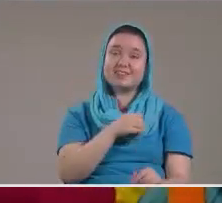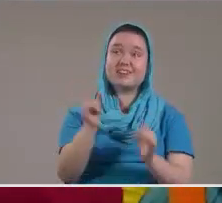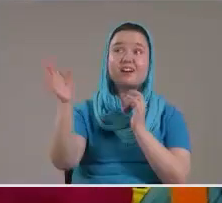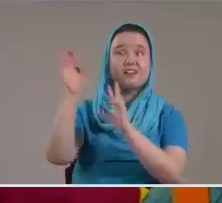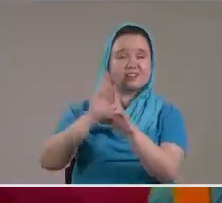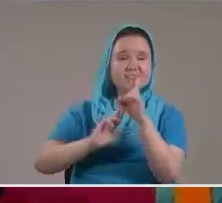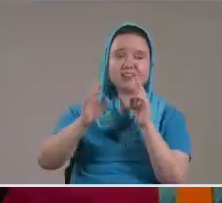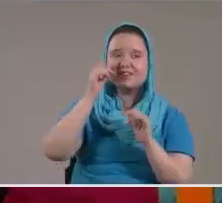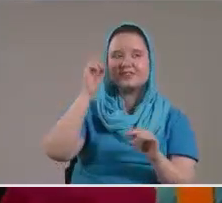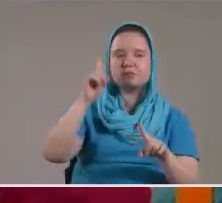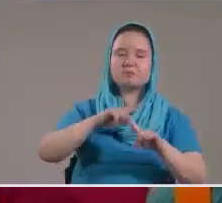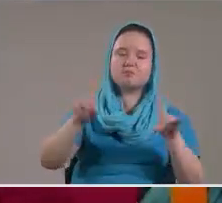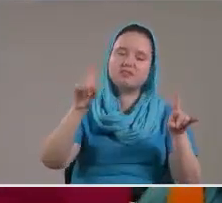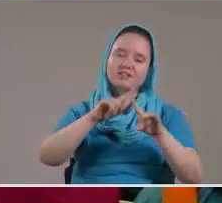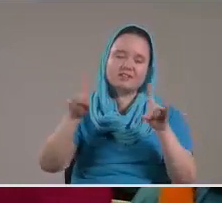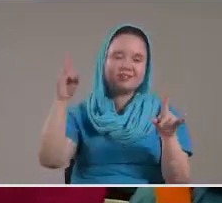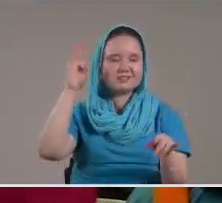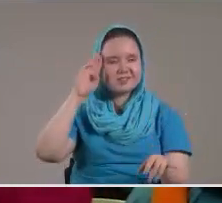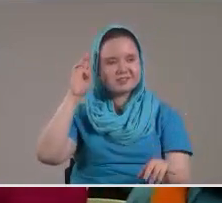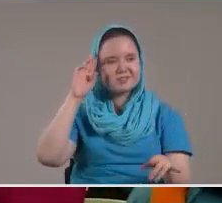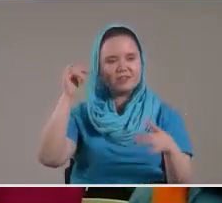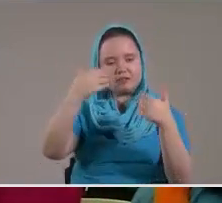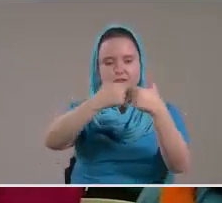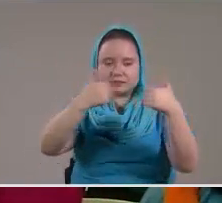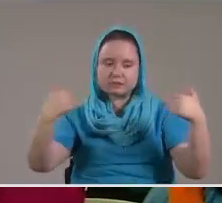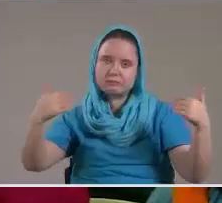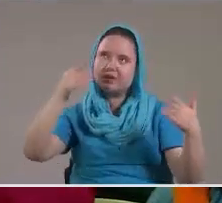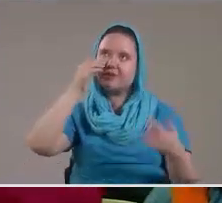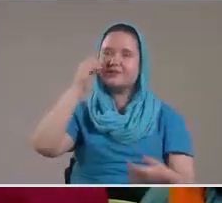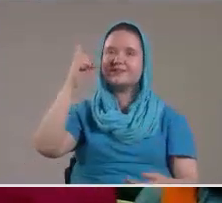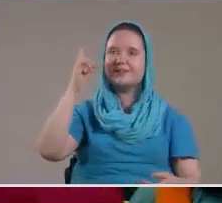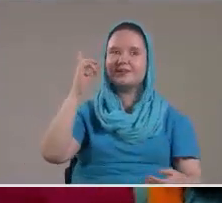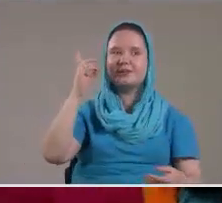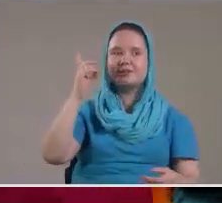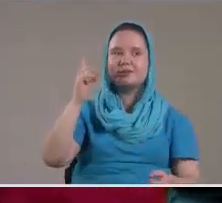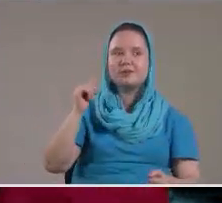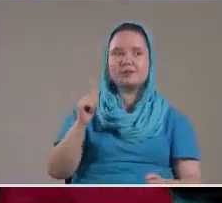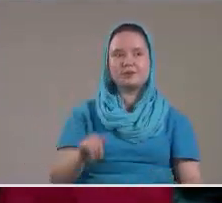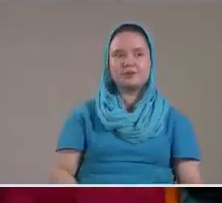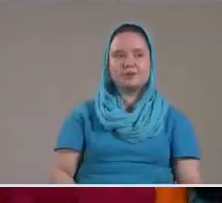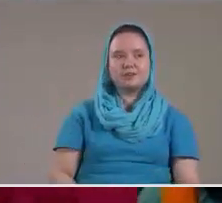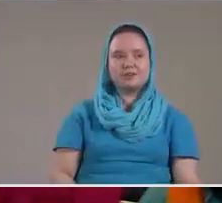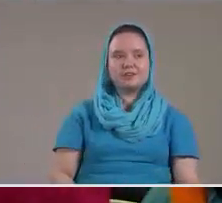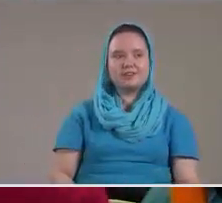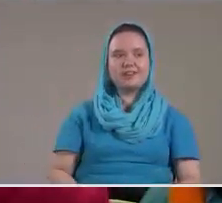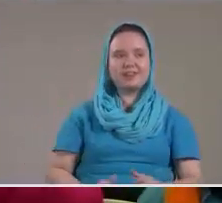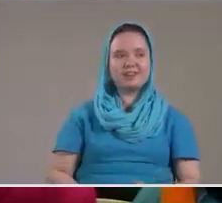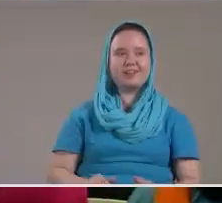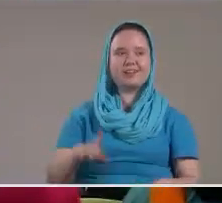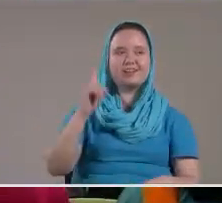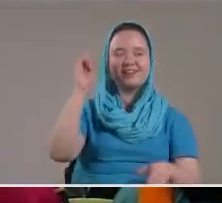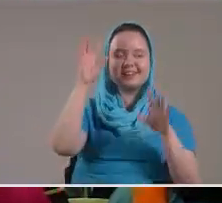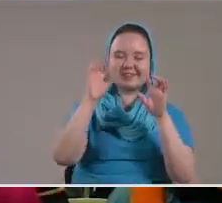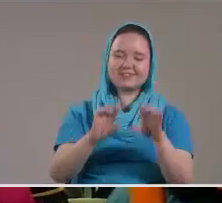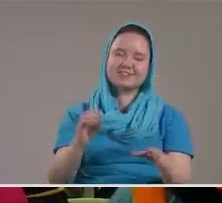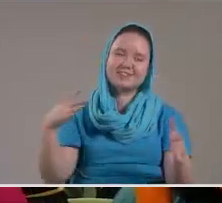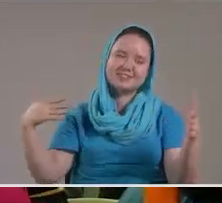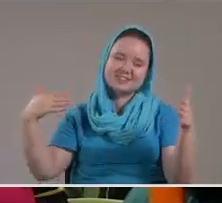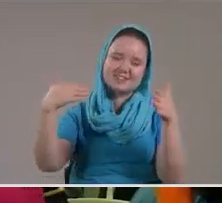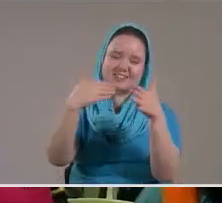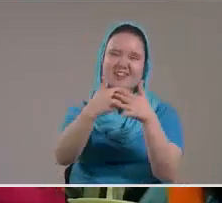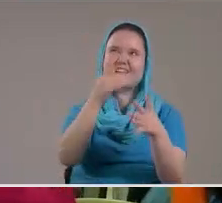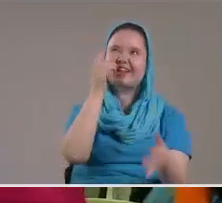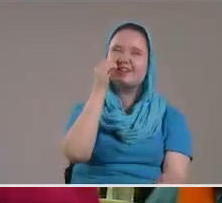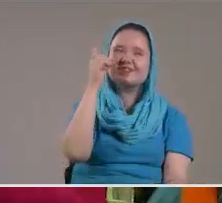Que por diferentes Razones se alejó Del camino Del Señor Acá hay una persona Viniendo A recibir al Señor Demole un aplauso